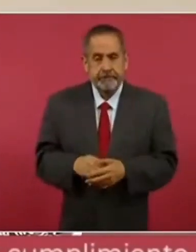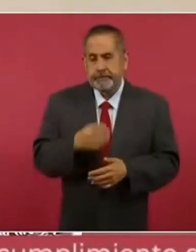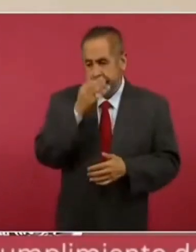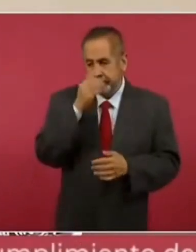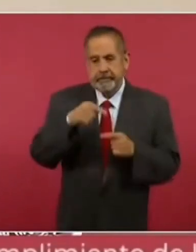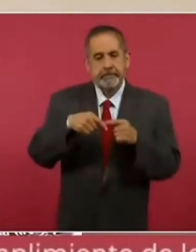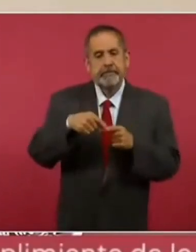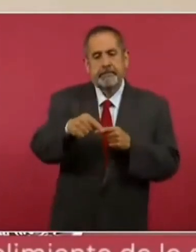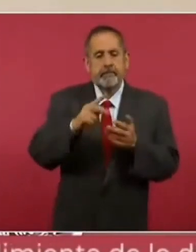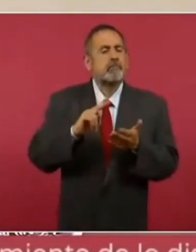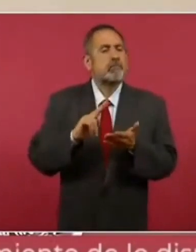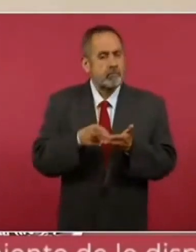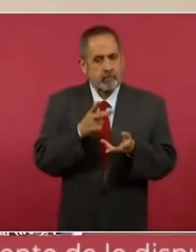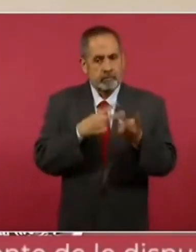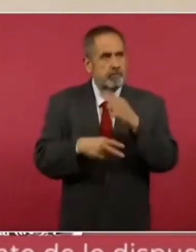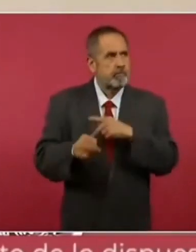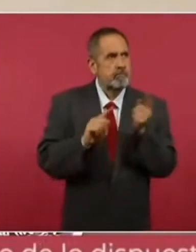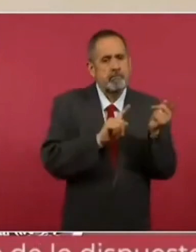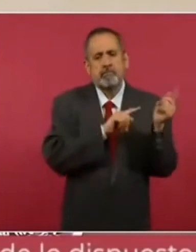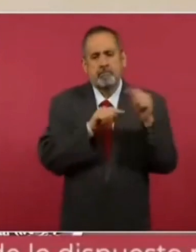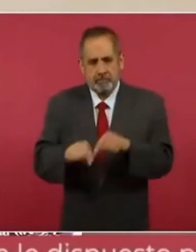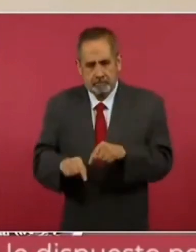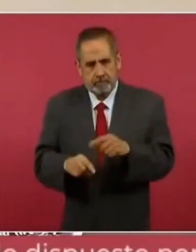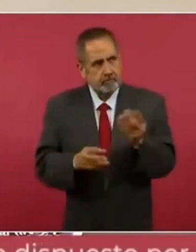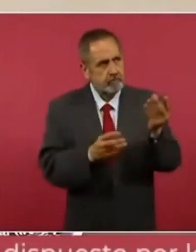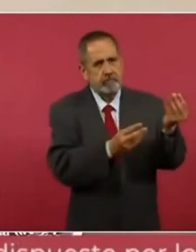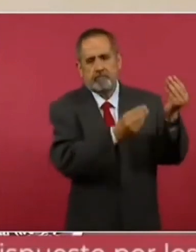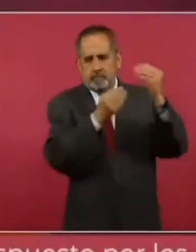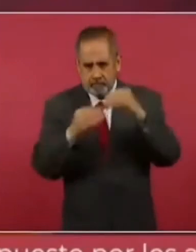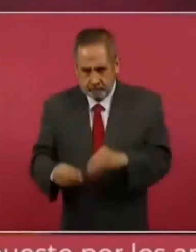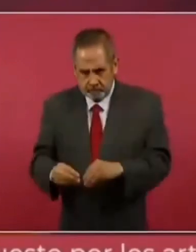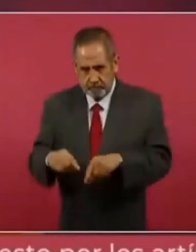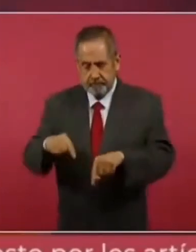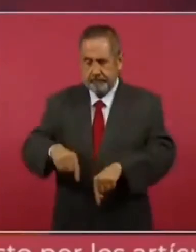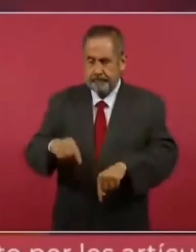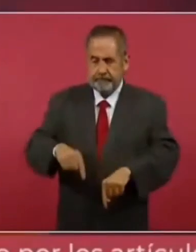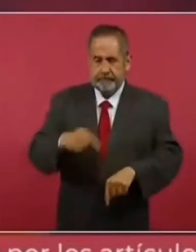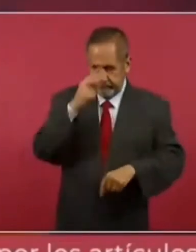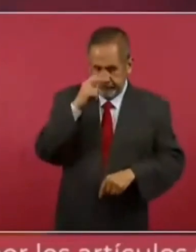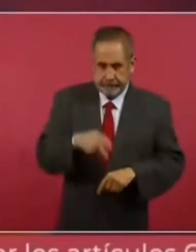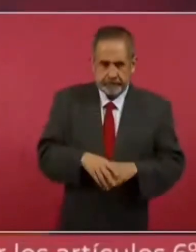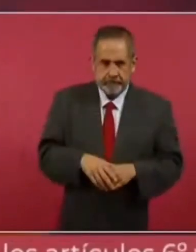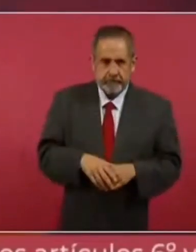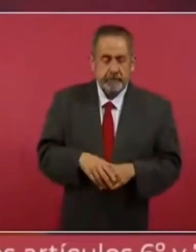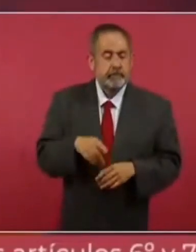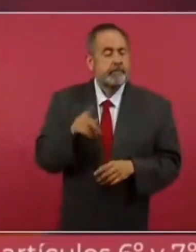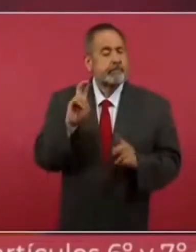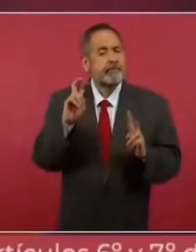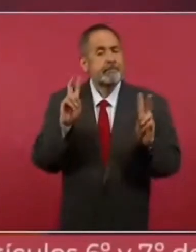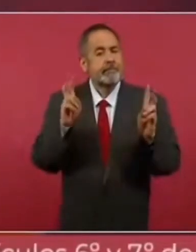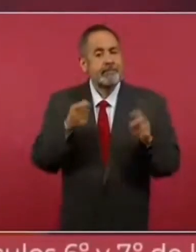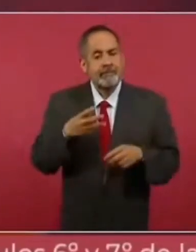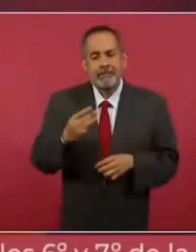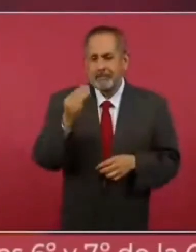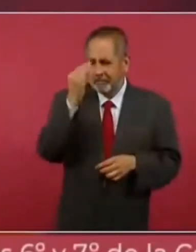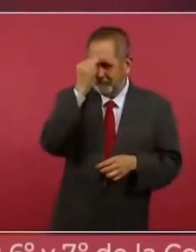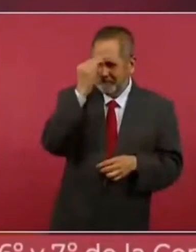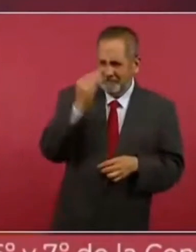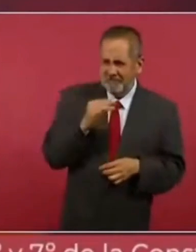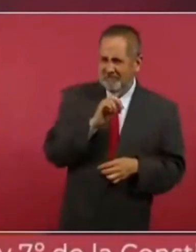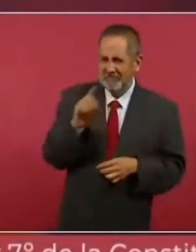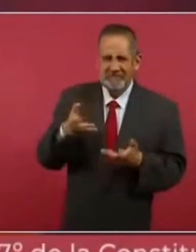regresará a nuestro país, que representa el monstruo de la tierra, una figura olmeca